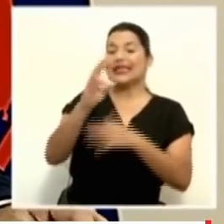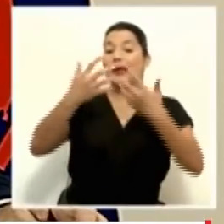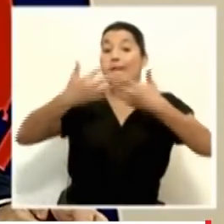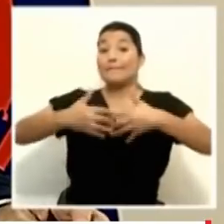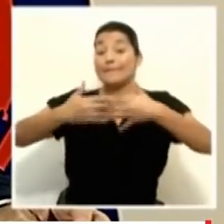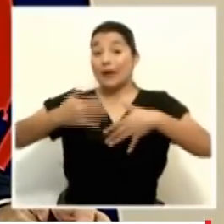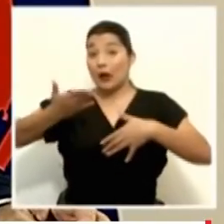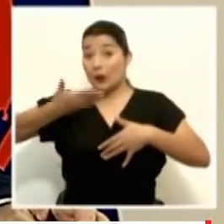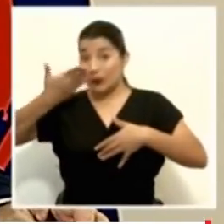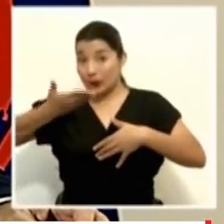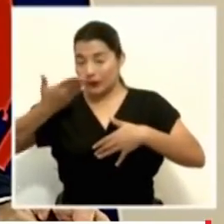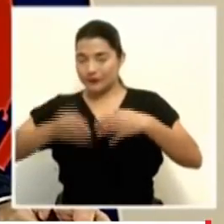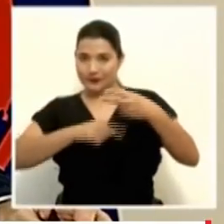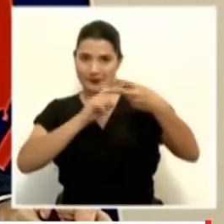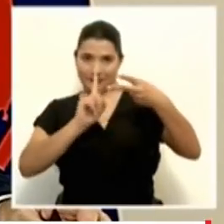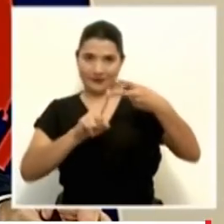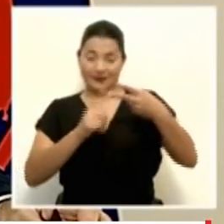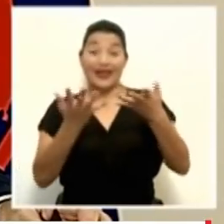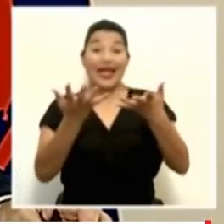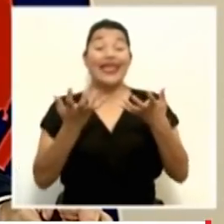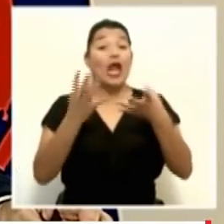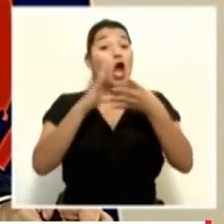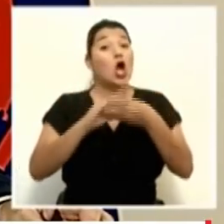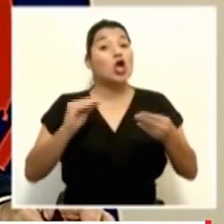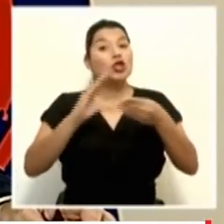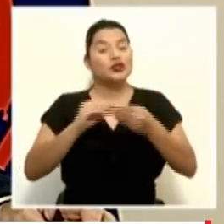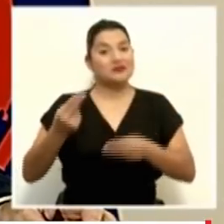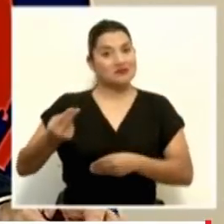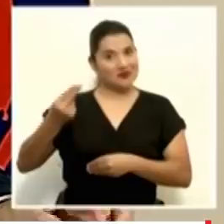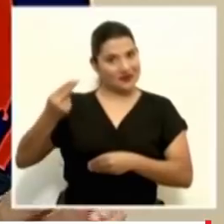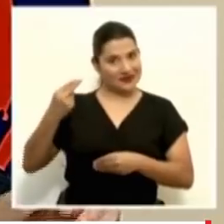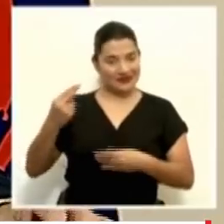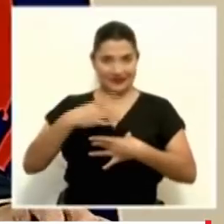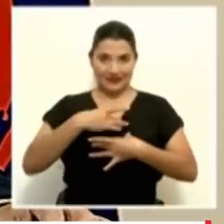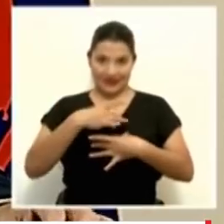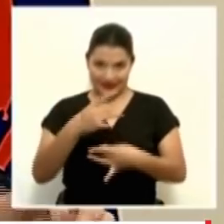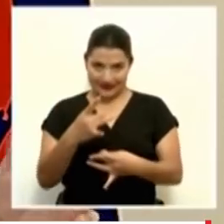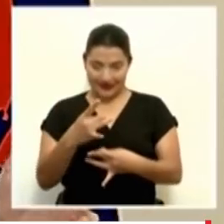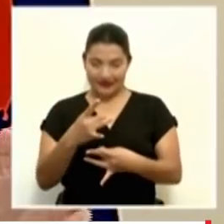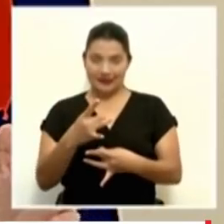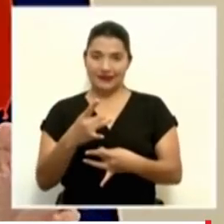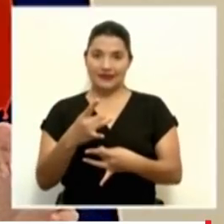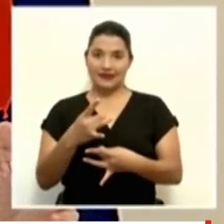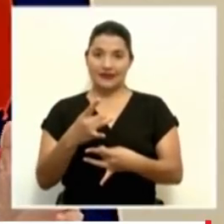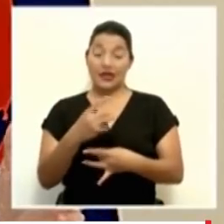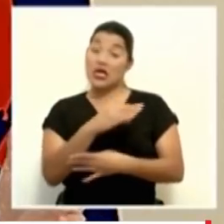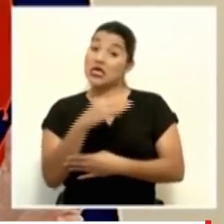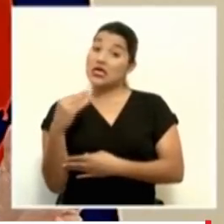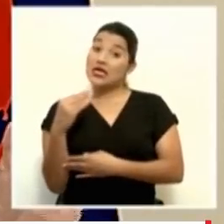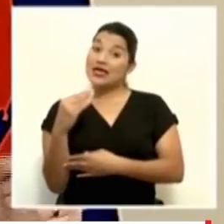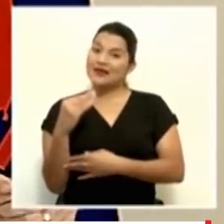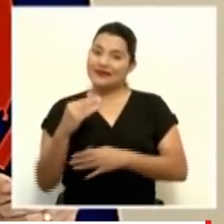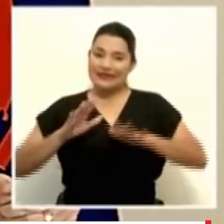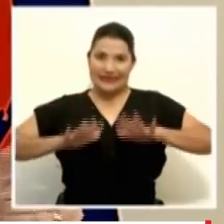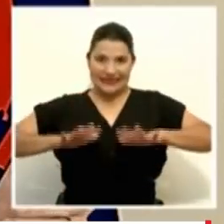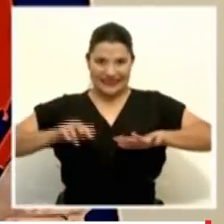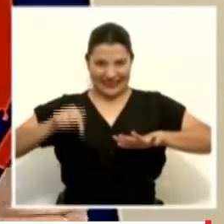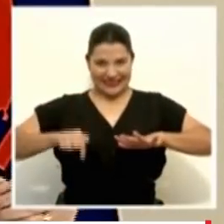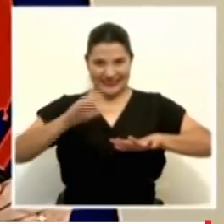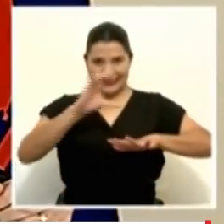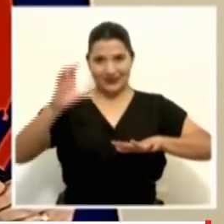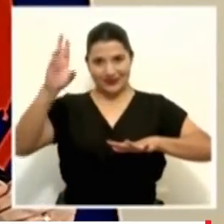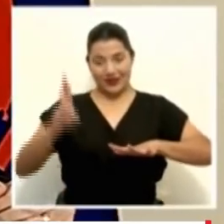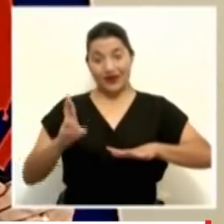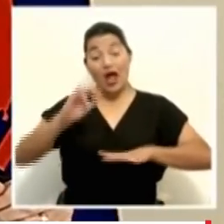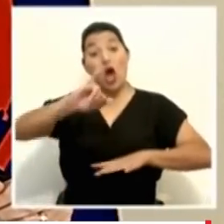segundo, contar una historia interesante y muy costarricense. La